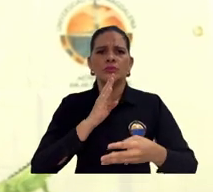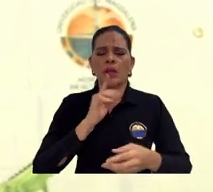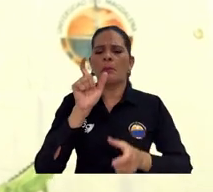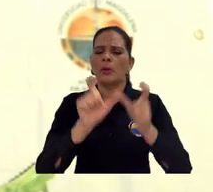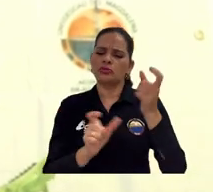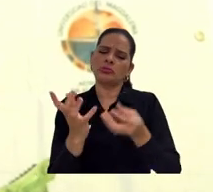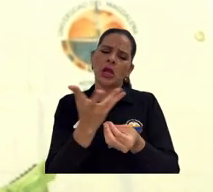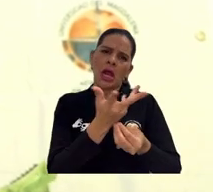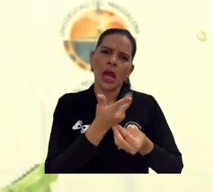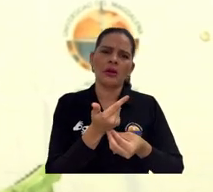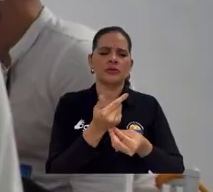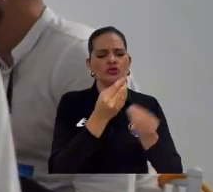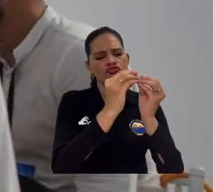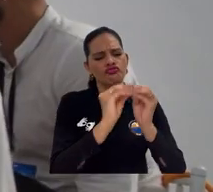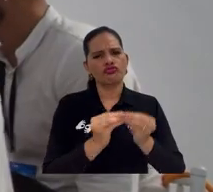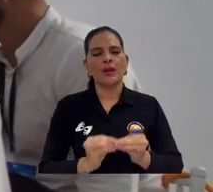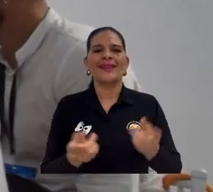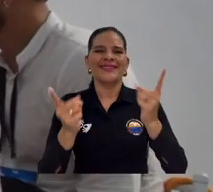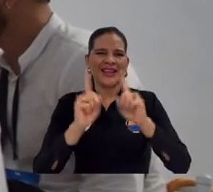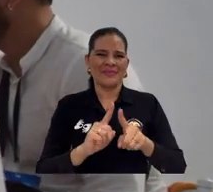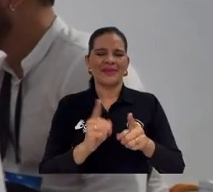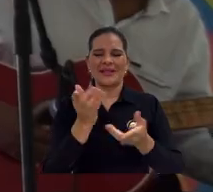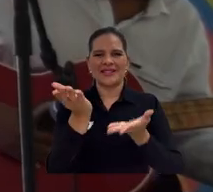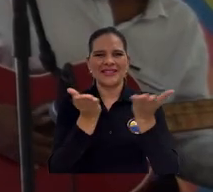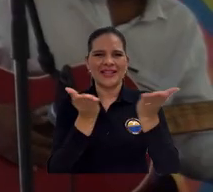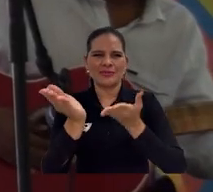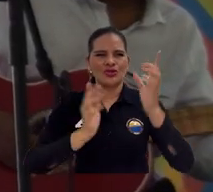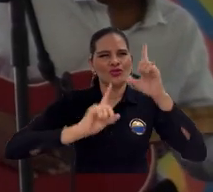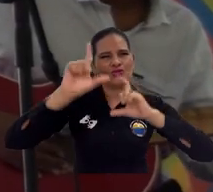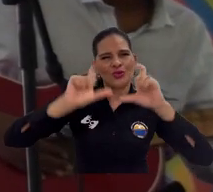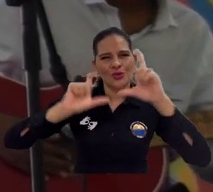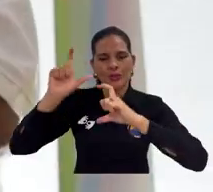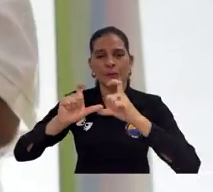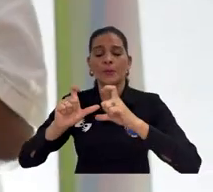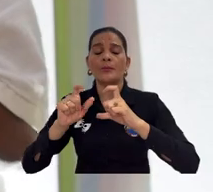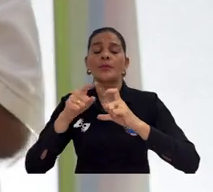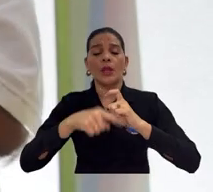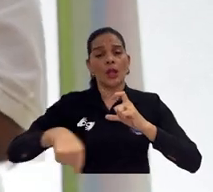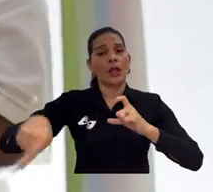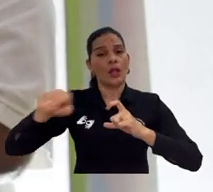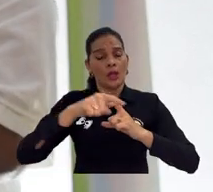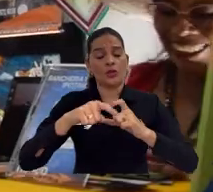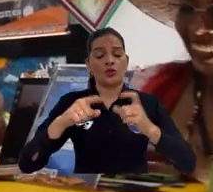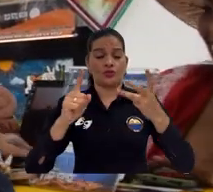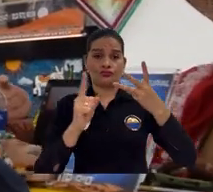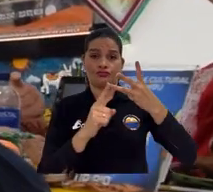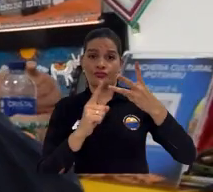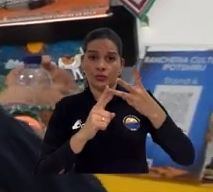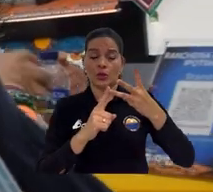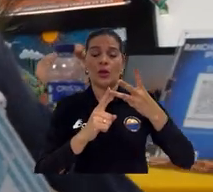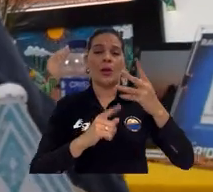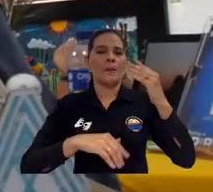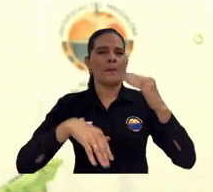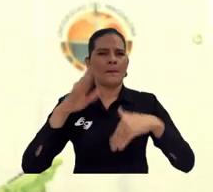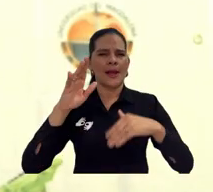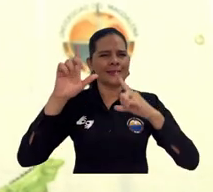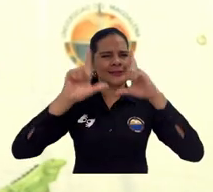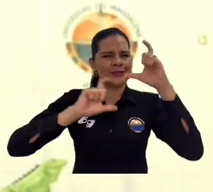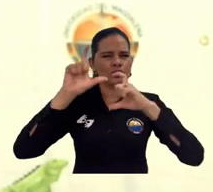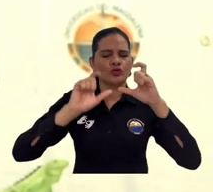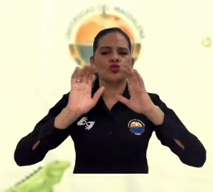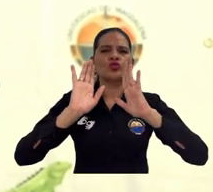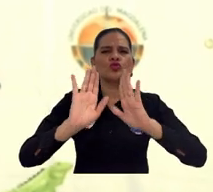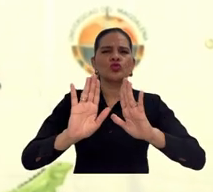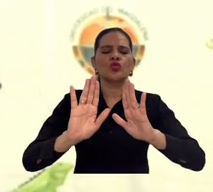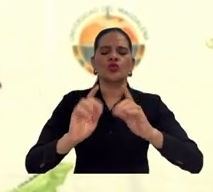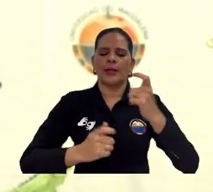tanto para artesanas como para prestadores de servicios turísticos y el ejercicio de dinamización para prestadores de servicios turísticos es la